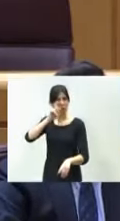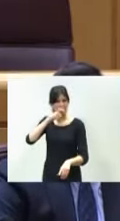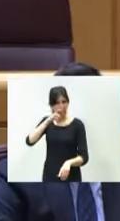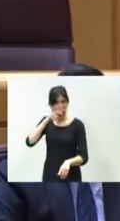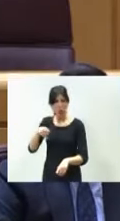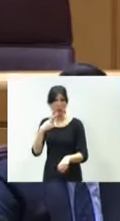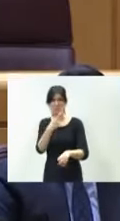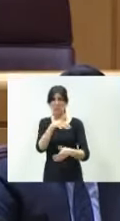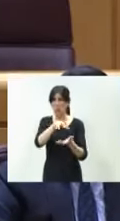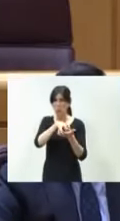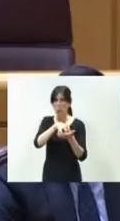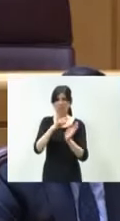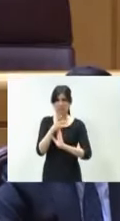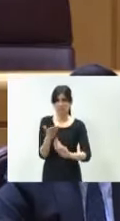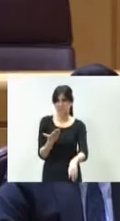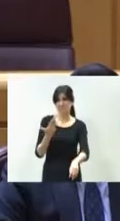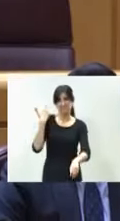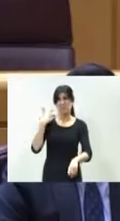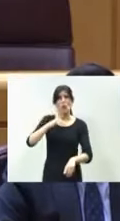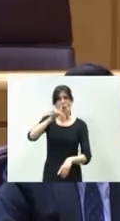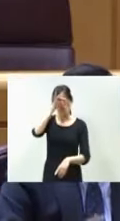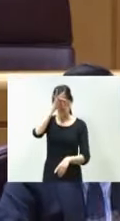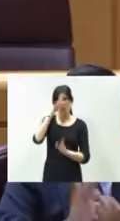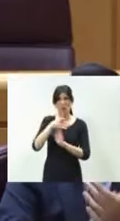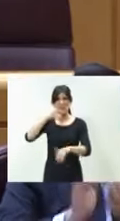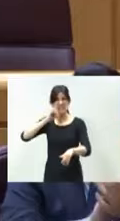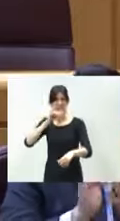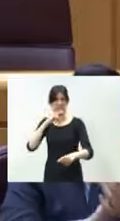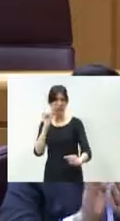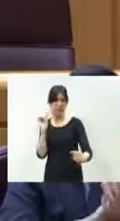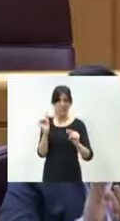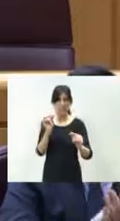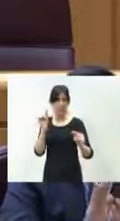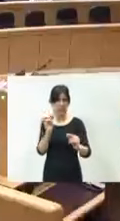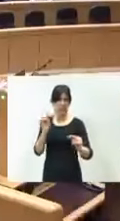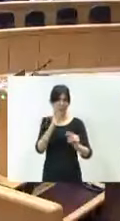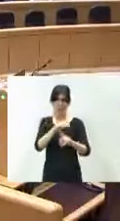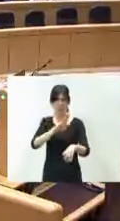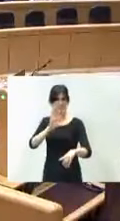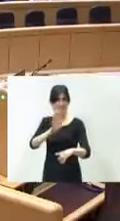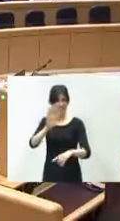de la paliza que le dio el pasado domingo al señor Sánchez. Todavía se atreve a cuestionarlo.